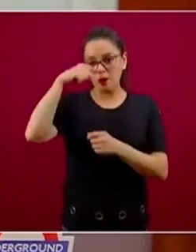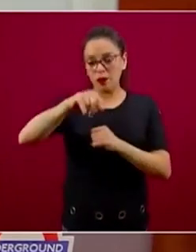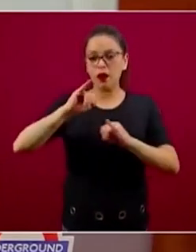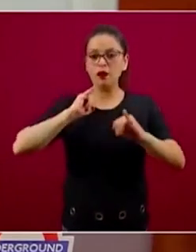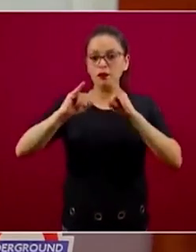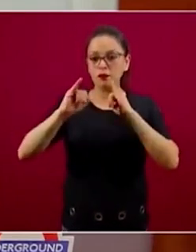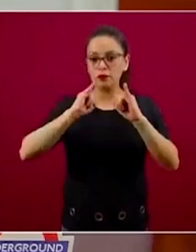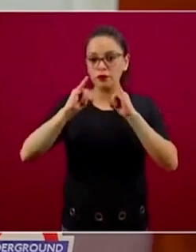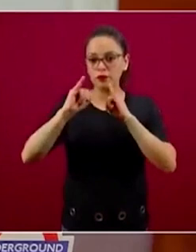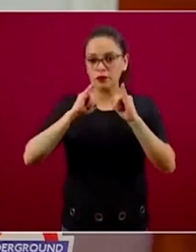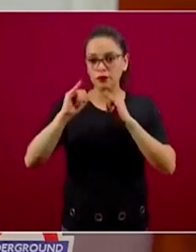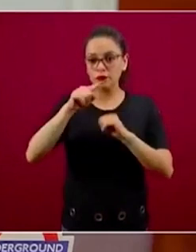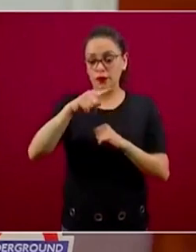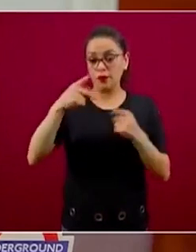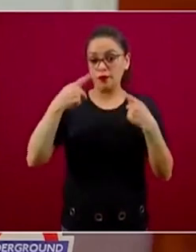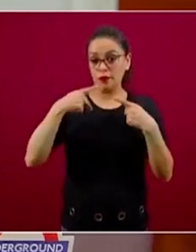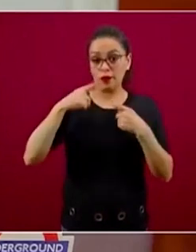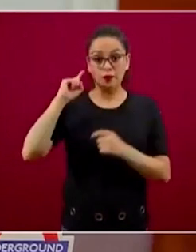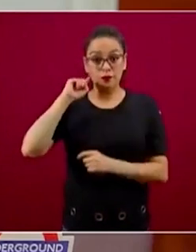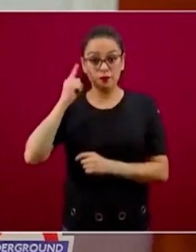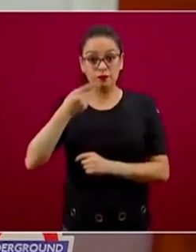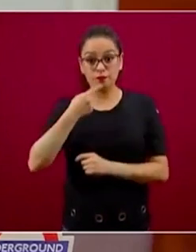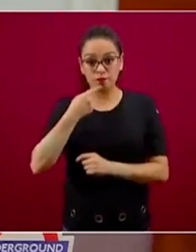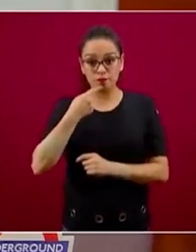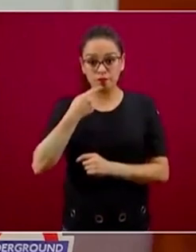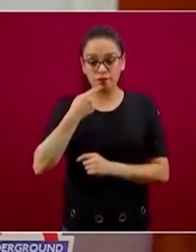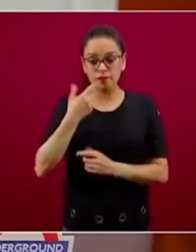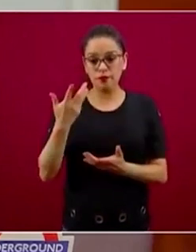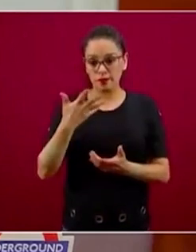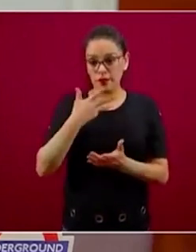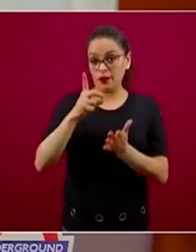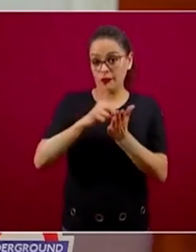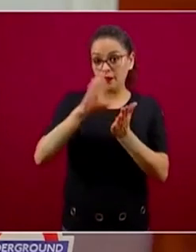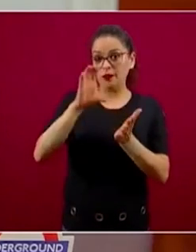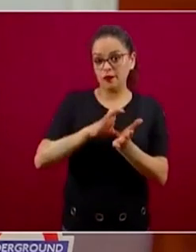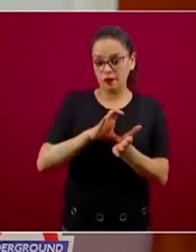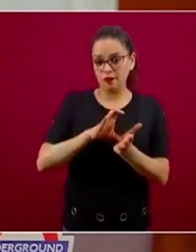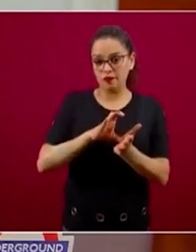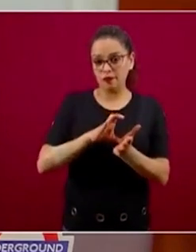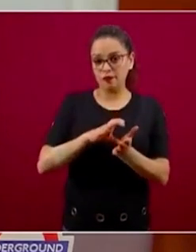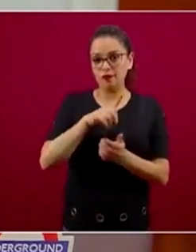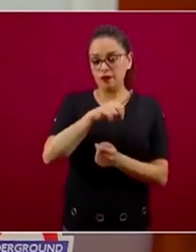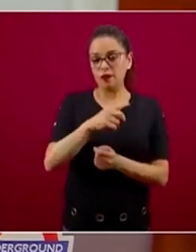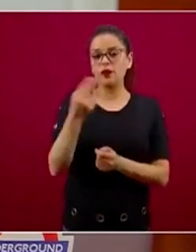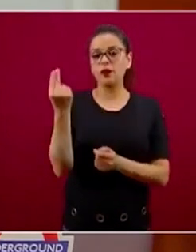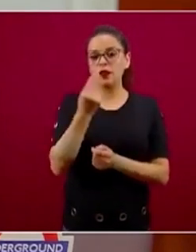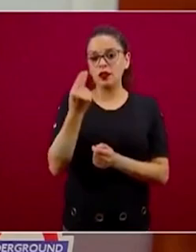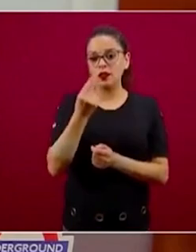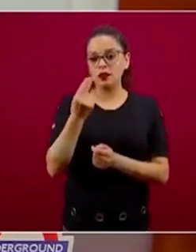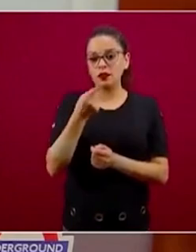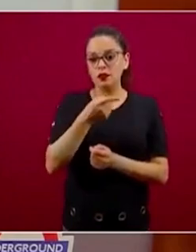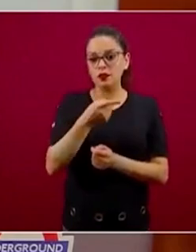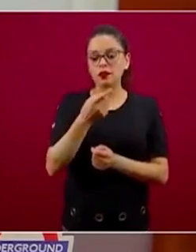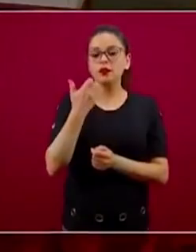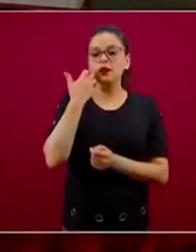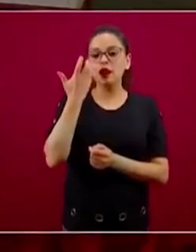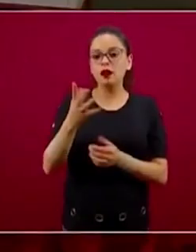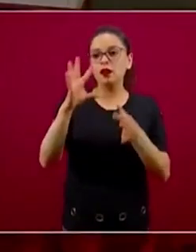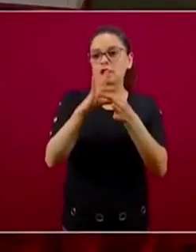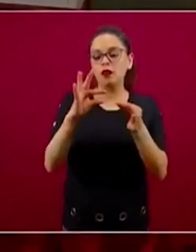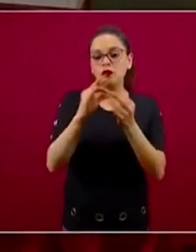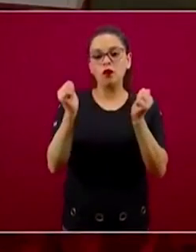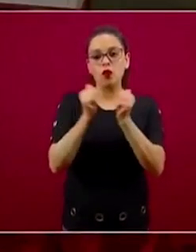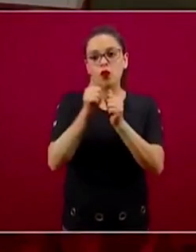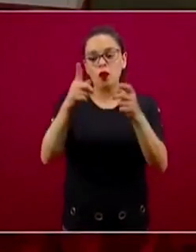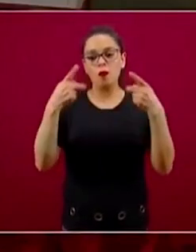discapacidad auditiva, con sordera pudiera estarle expresando al personal de salud y que no